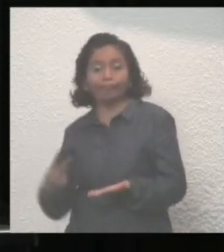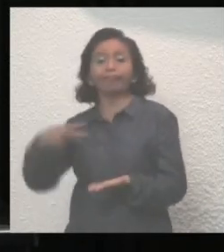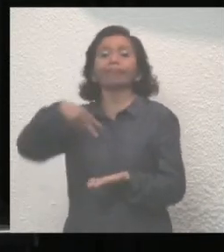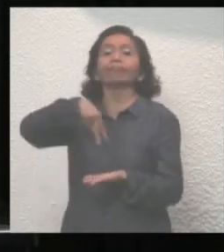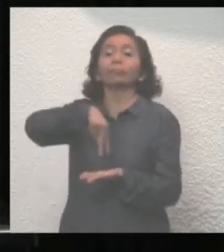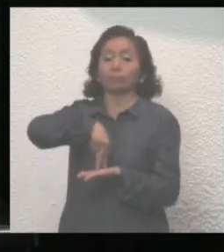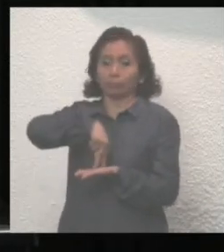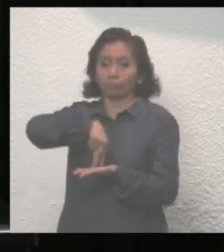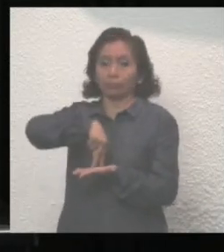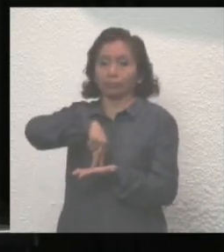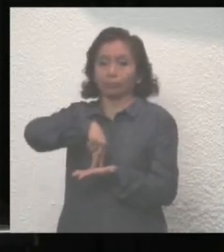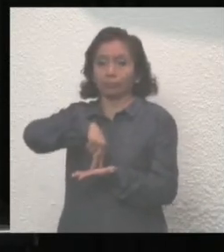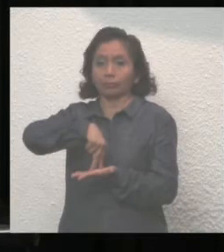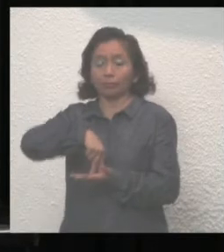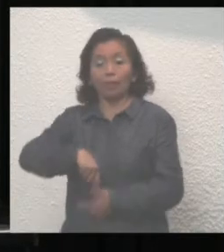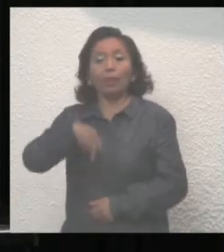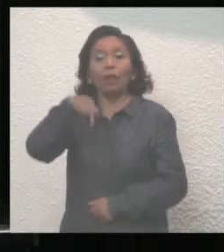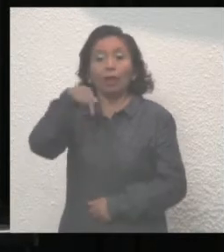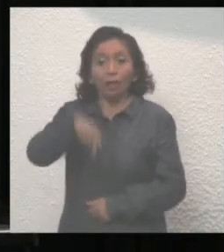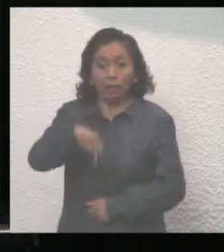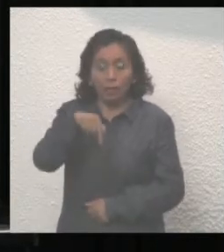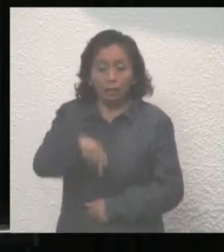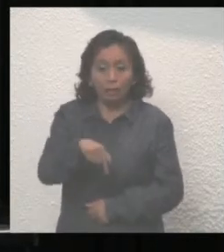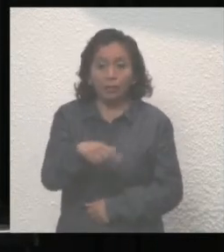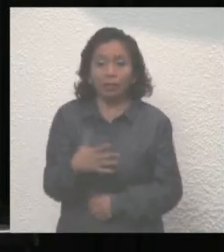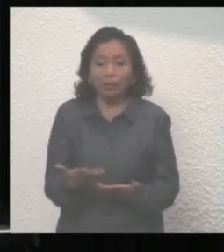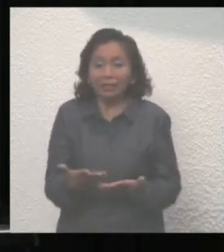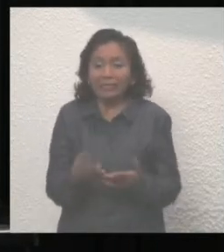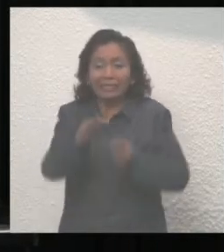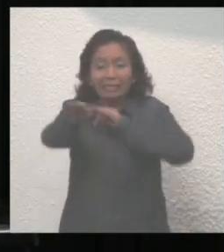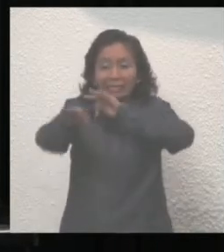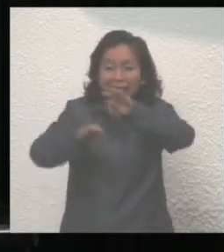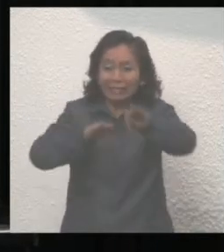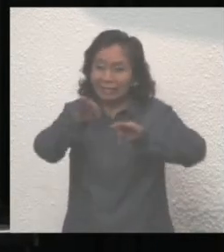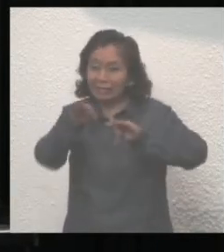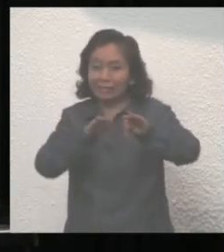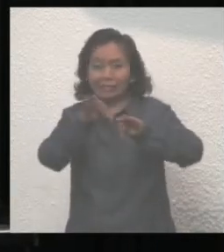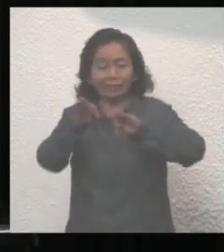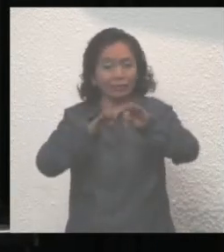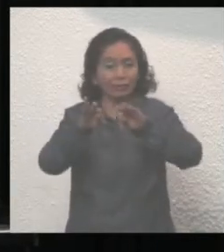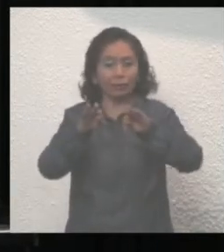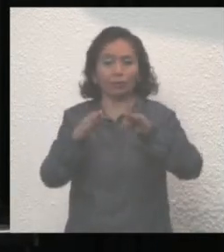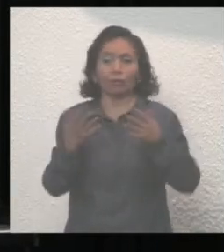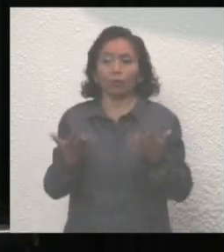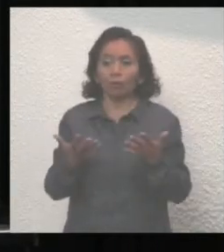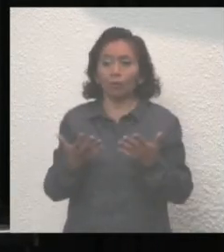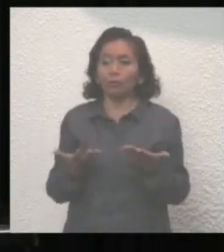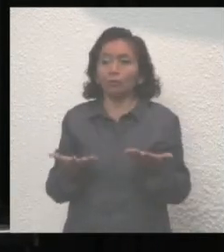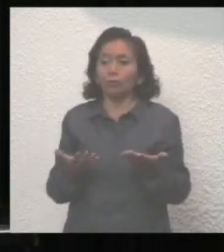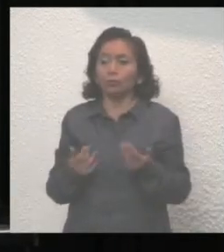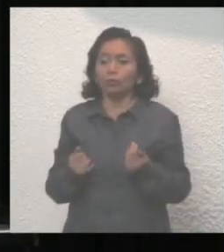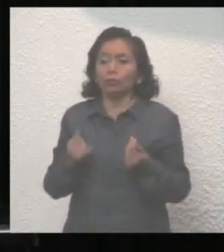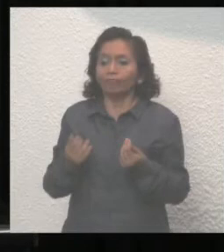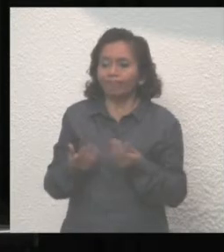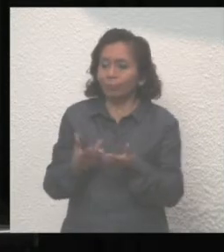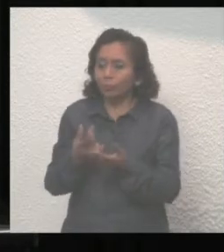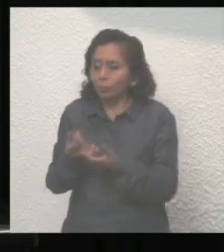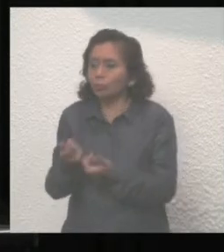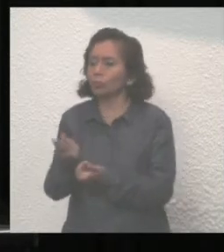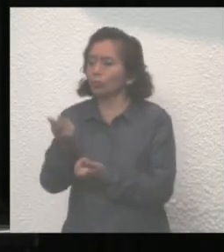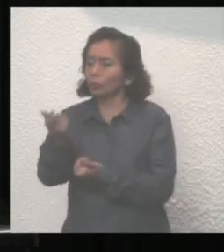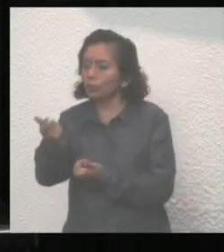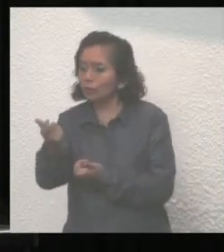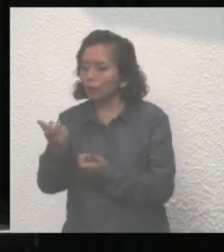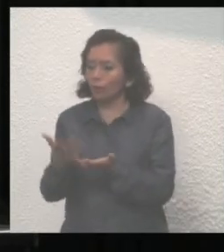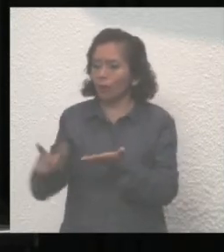esta legislatura aún tiene mucho trabajo por hacer hemos autorizado financiamientos para que